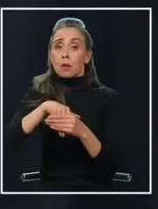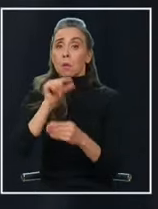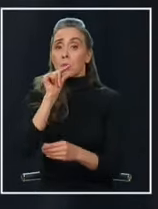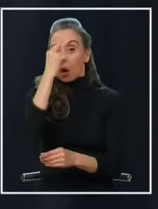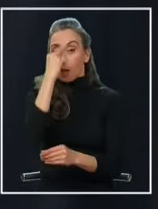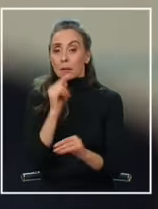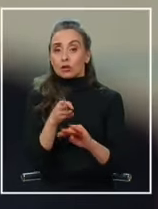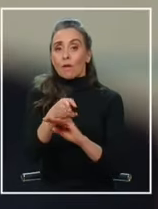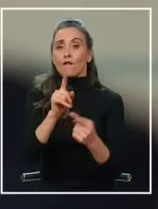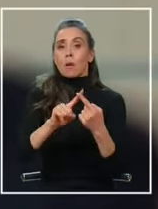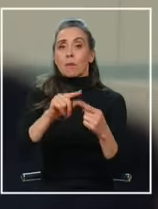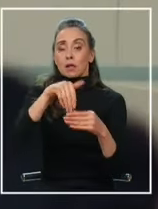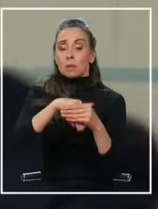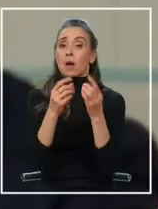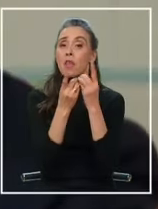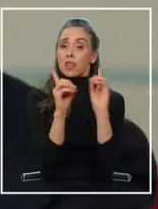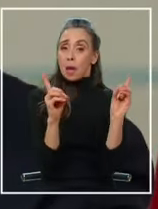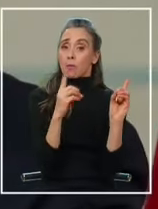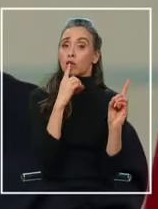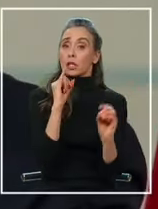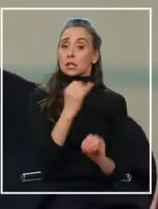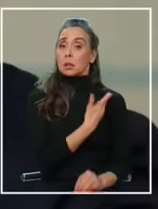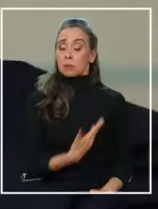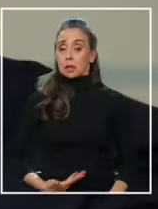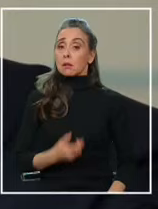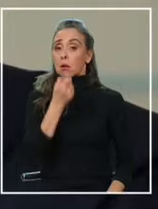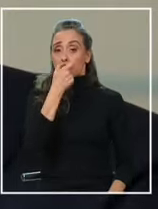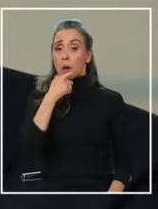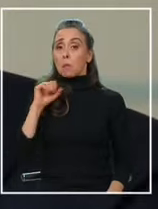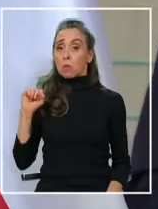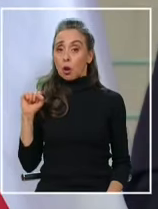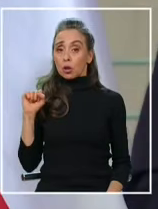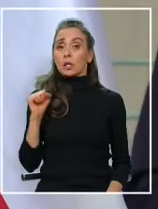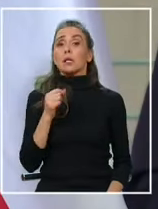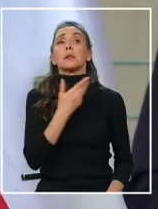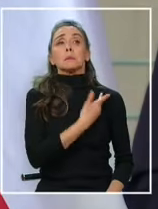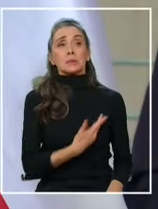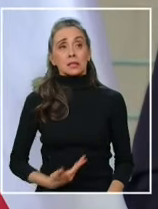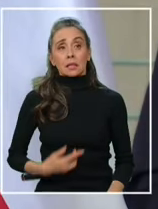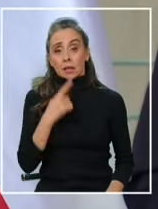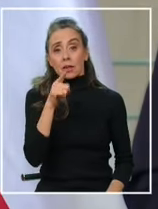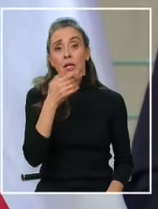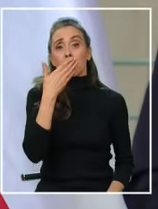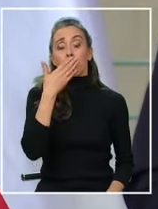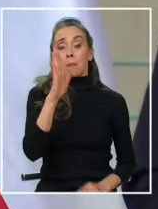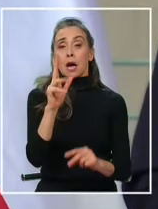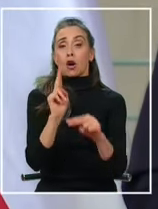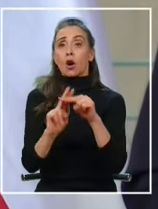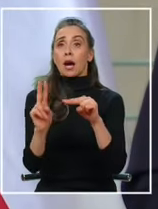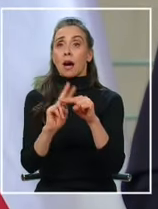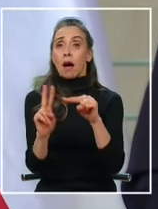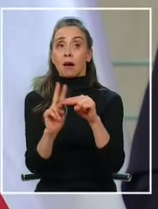valoradas por su carácter democrático por el presidente de la República. Eso es mucho mejor que se haga